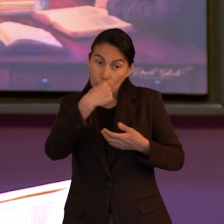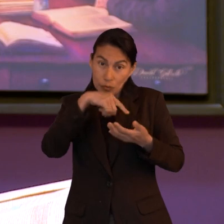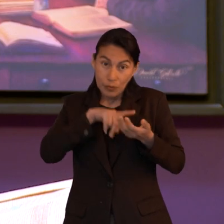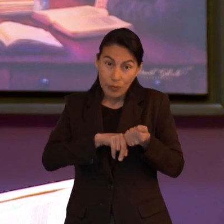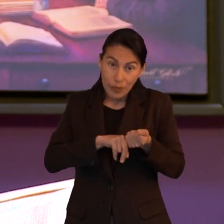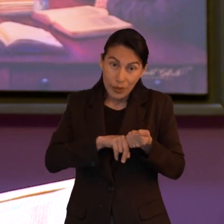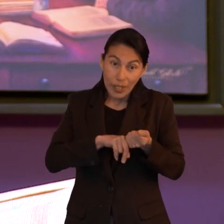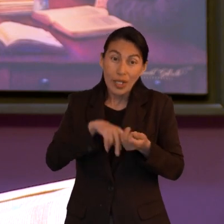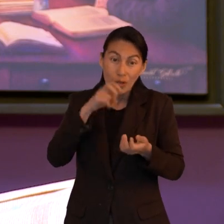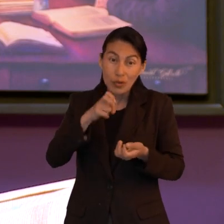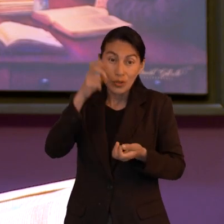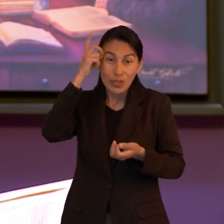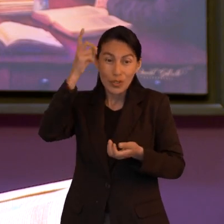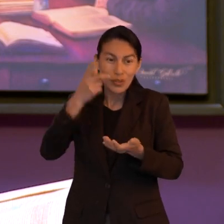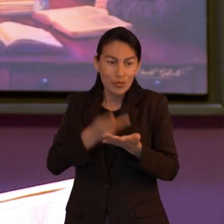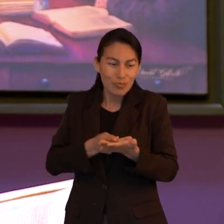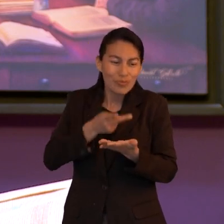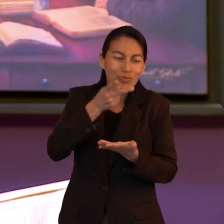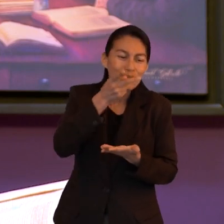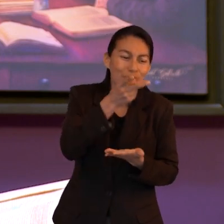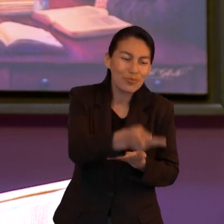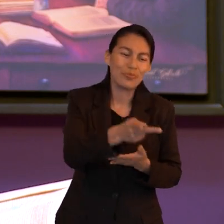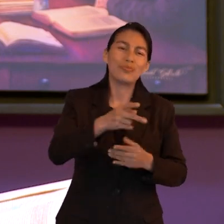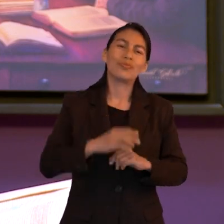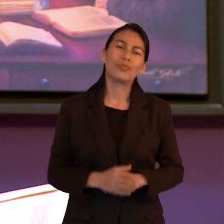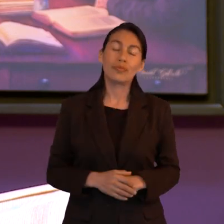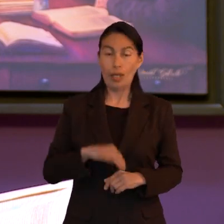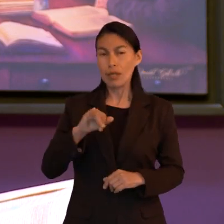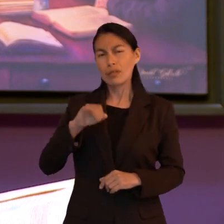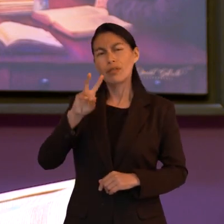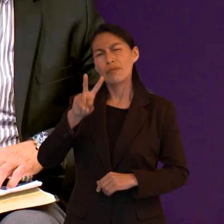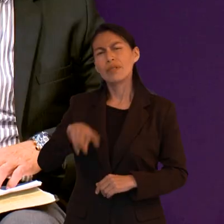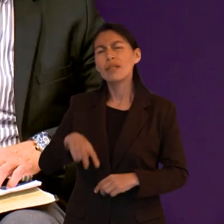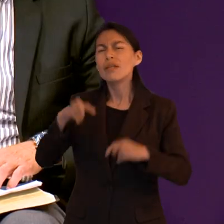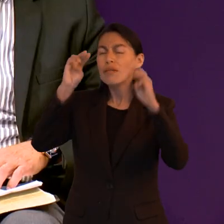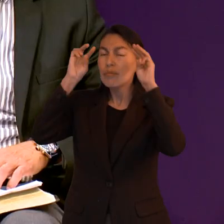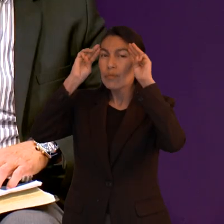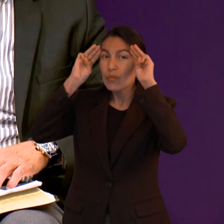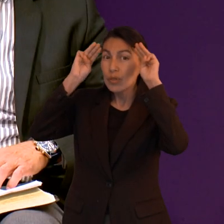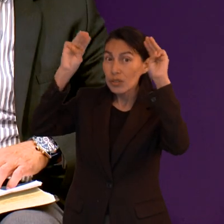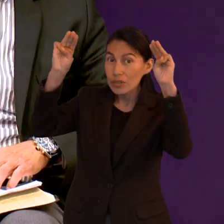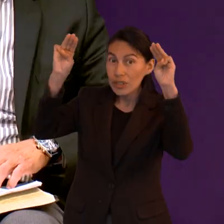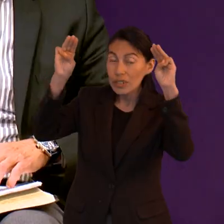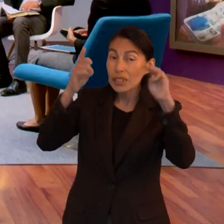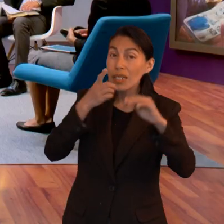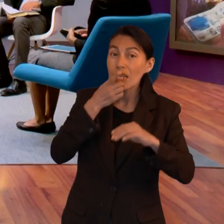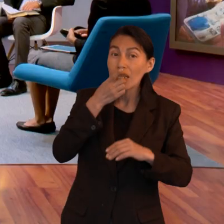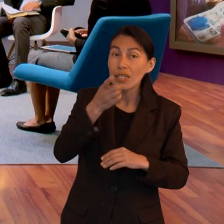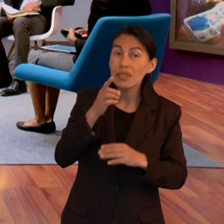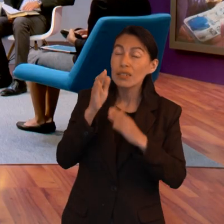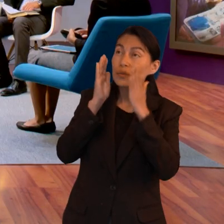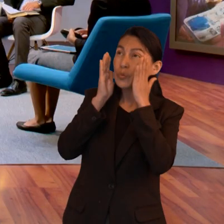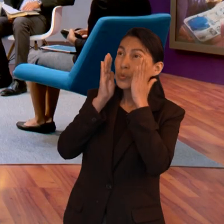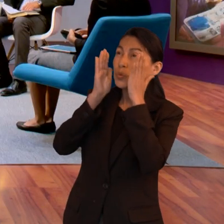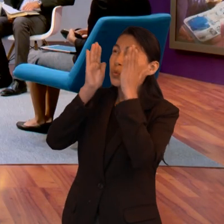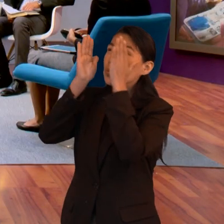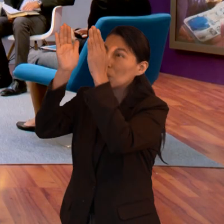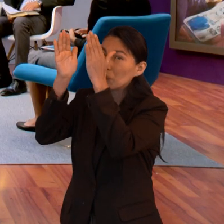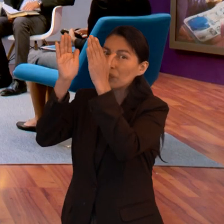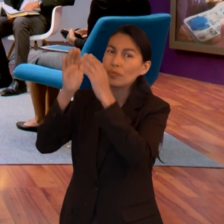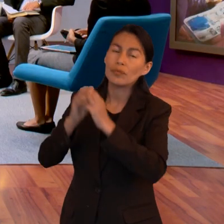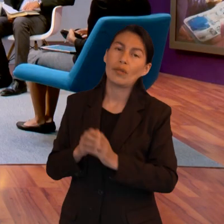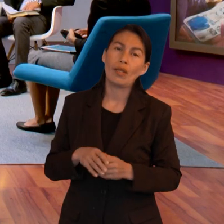es que su vista su mirada estaba en la recompensa de Dios exacto de Moisés de hecho se